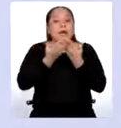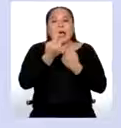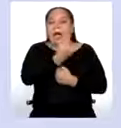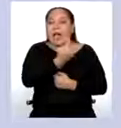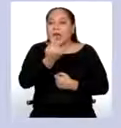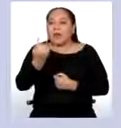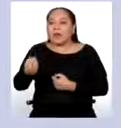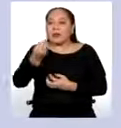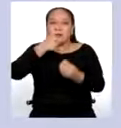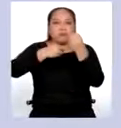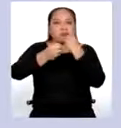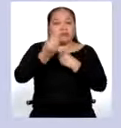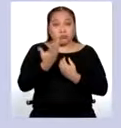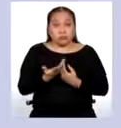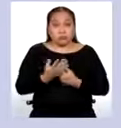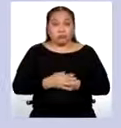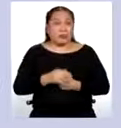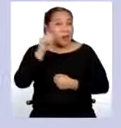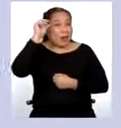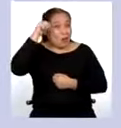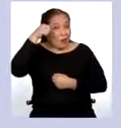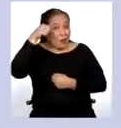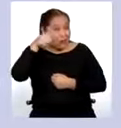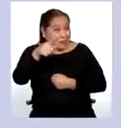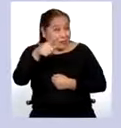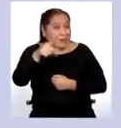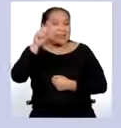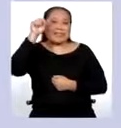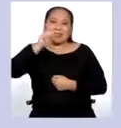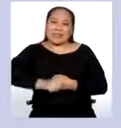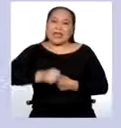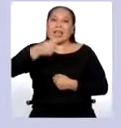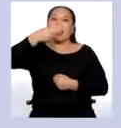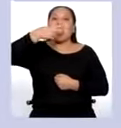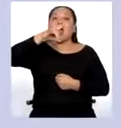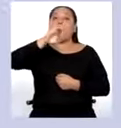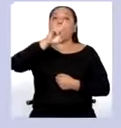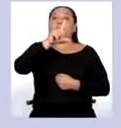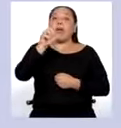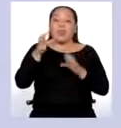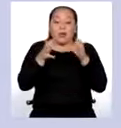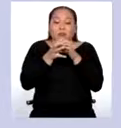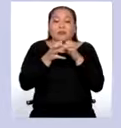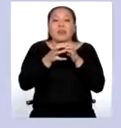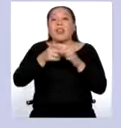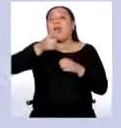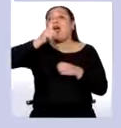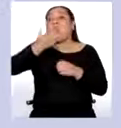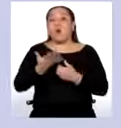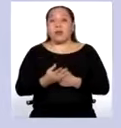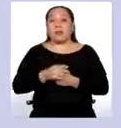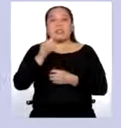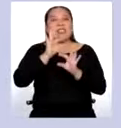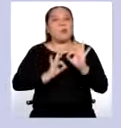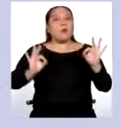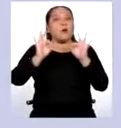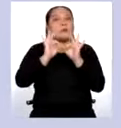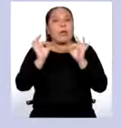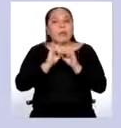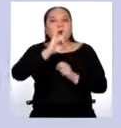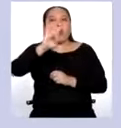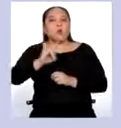consumimos. ¿Recuerdas? Sí, la huella hídrica. Por eso es importante aprender a ahorrar el agua, usarla